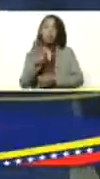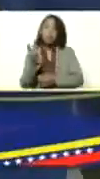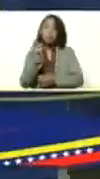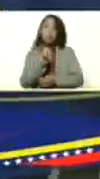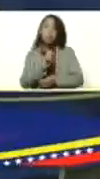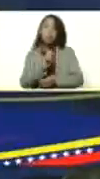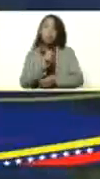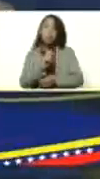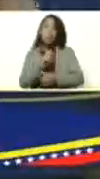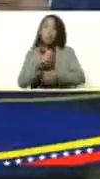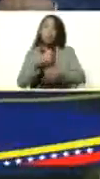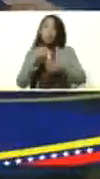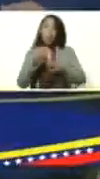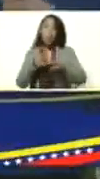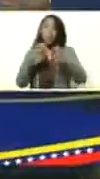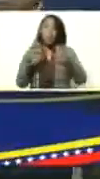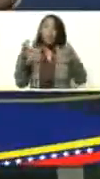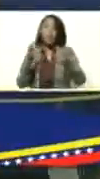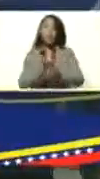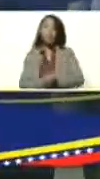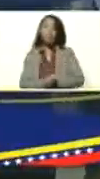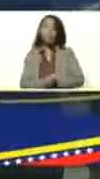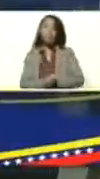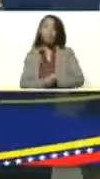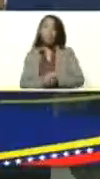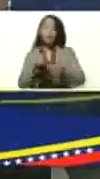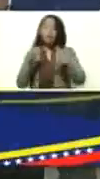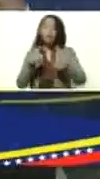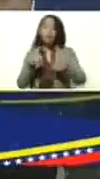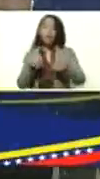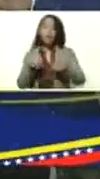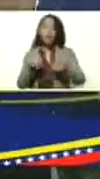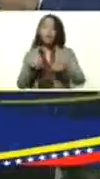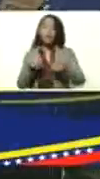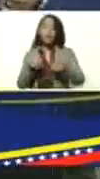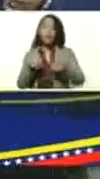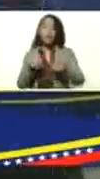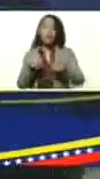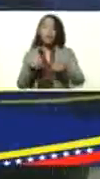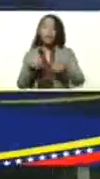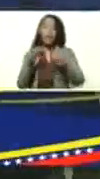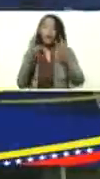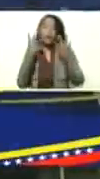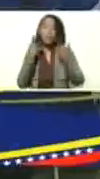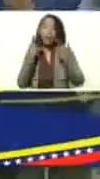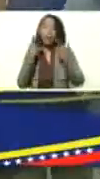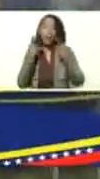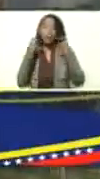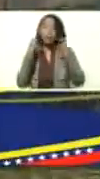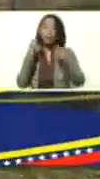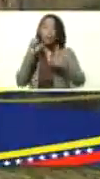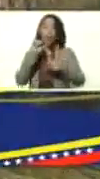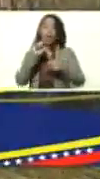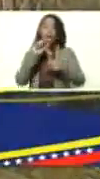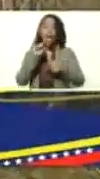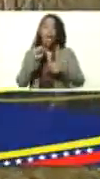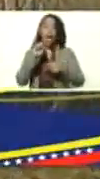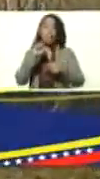De las ovejas, de esta raza Asat, que es una raza impresionante,